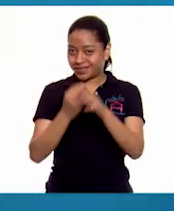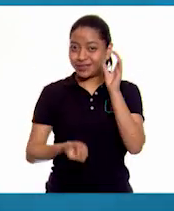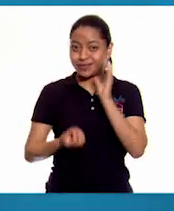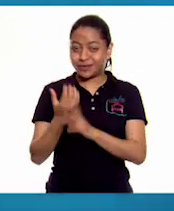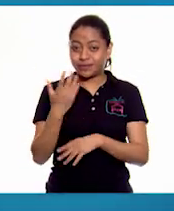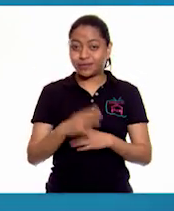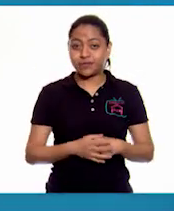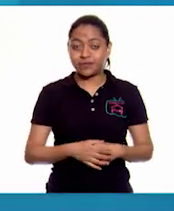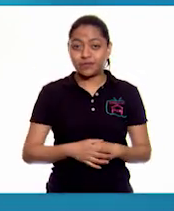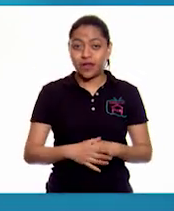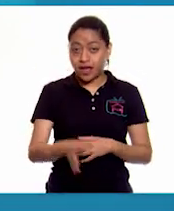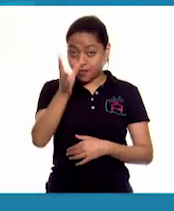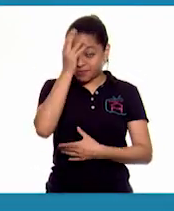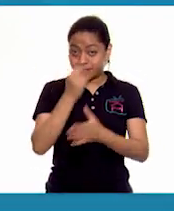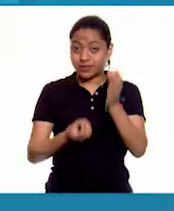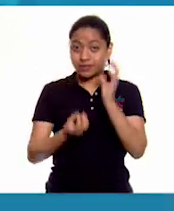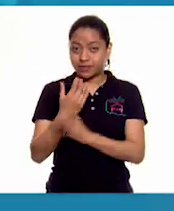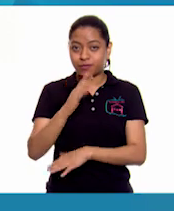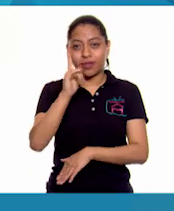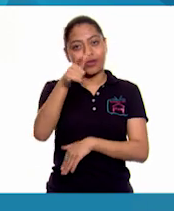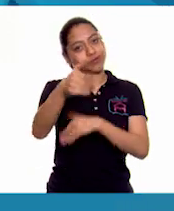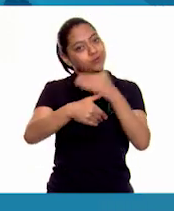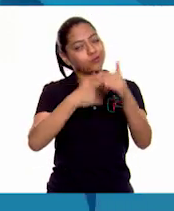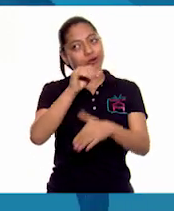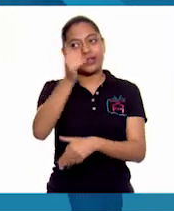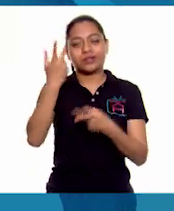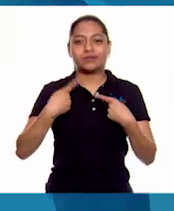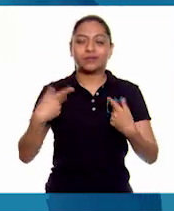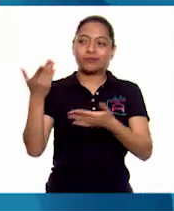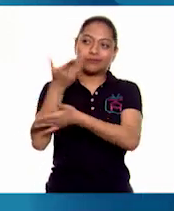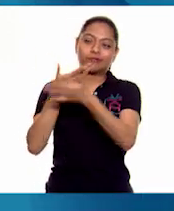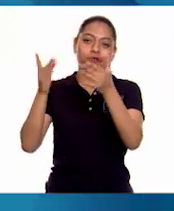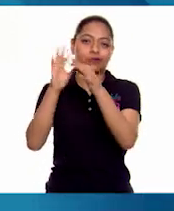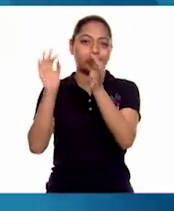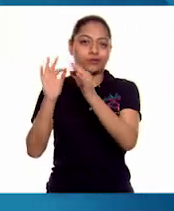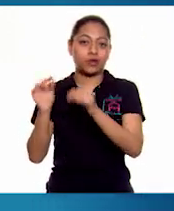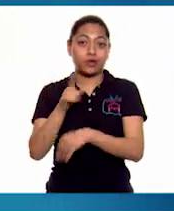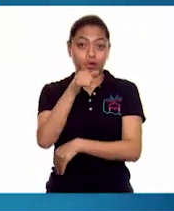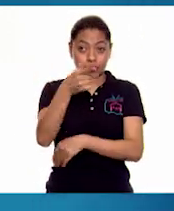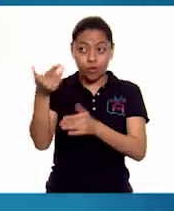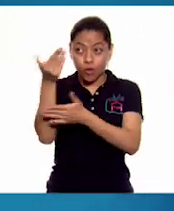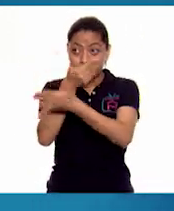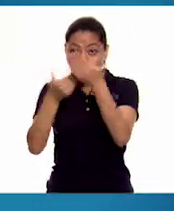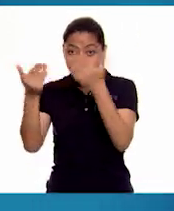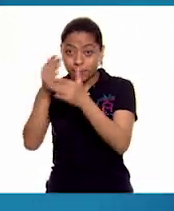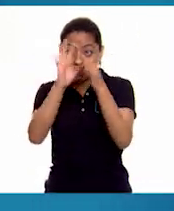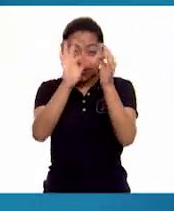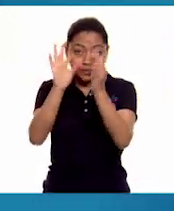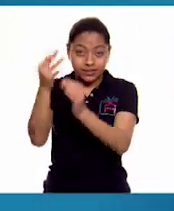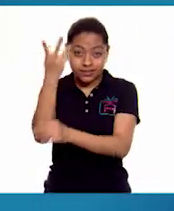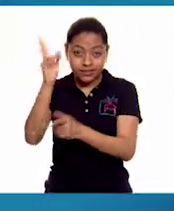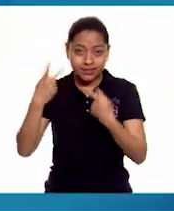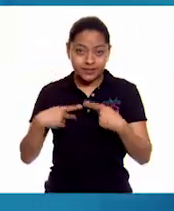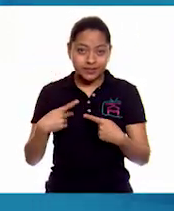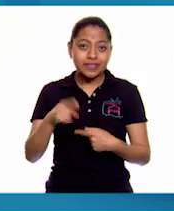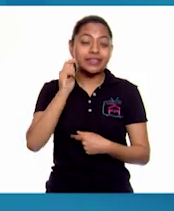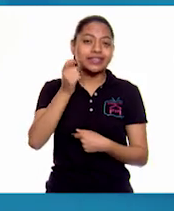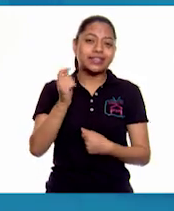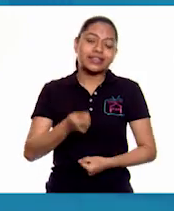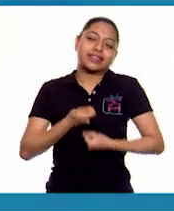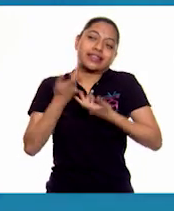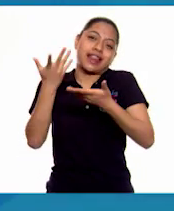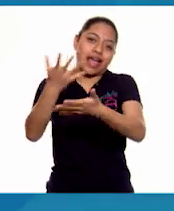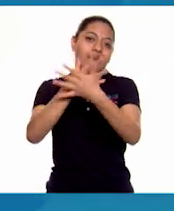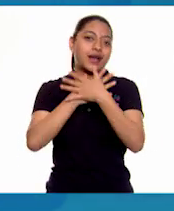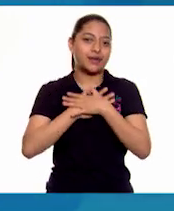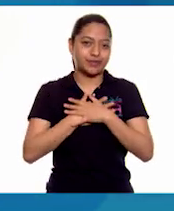y quien aprende algo, lo debe de compartir, porque el que comparte aprendizaje, da amor.